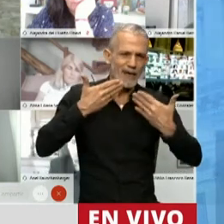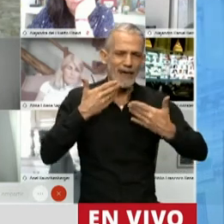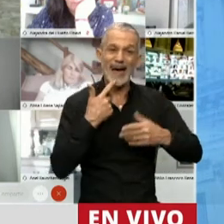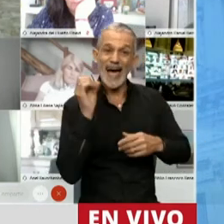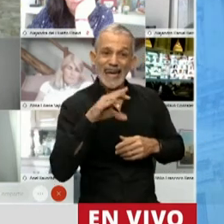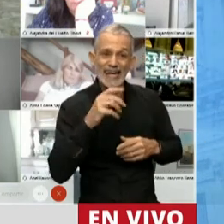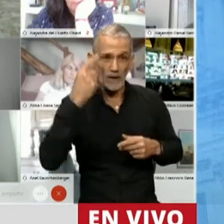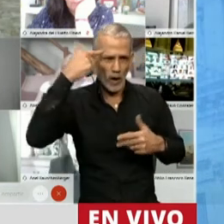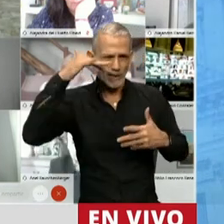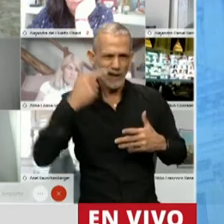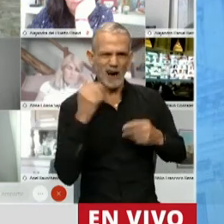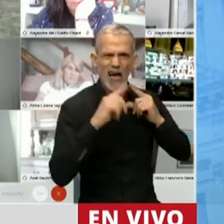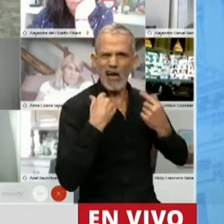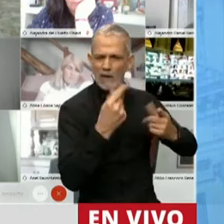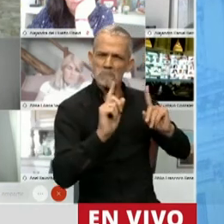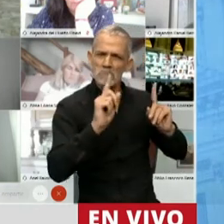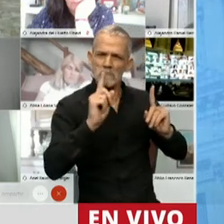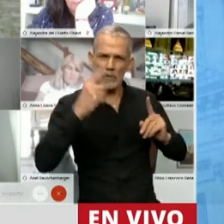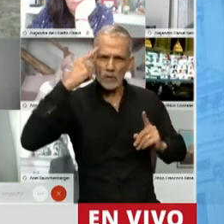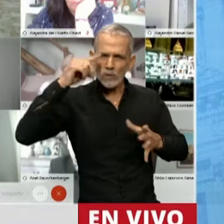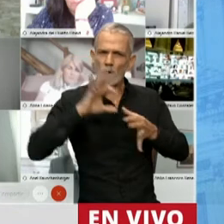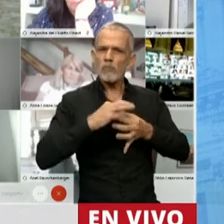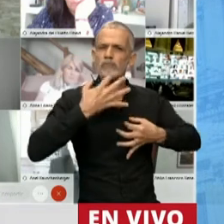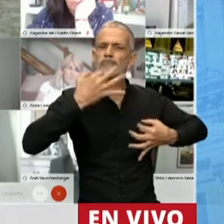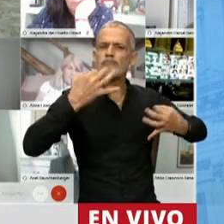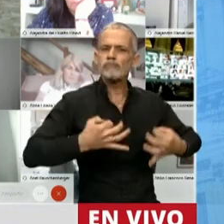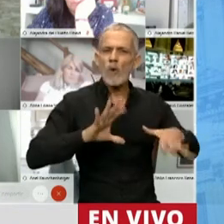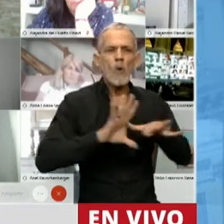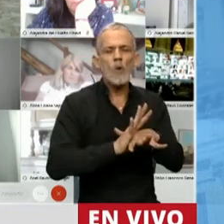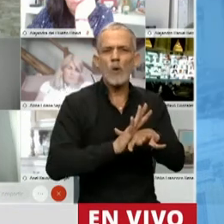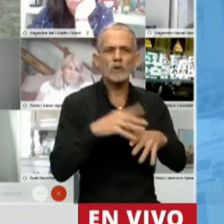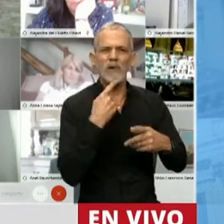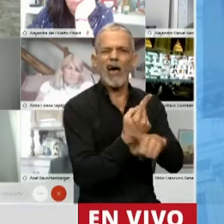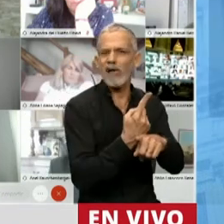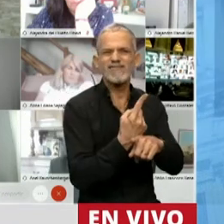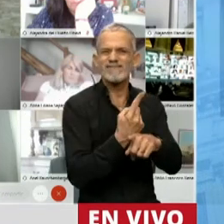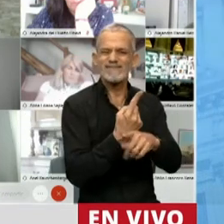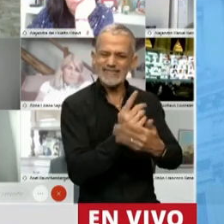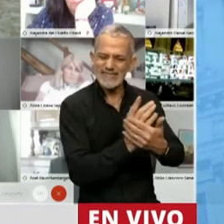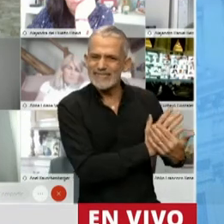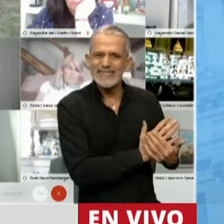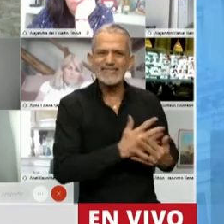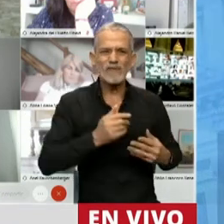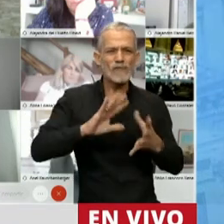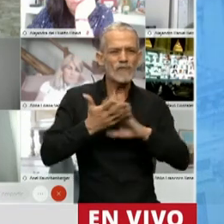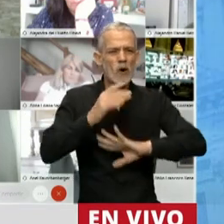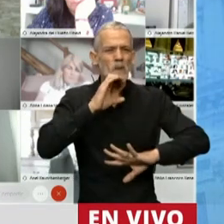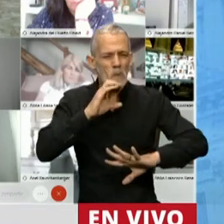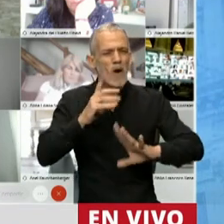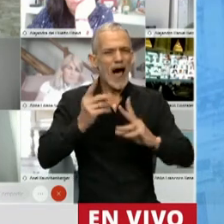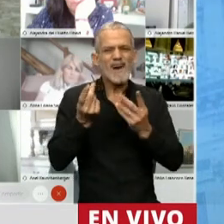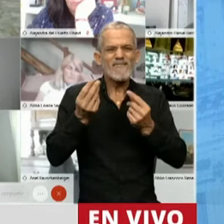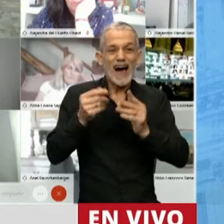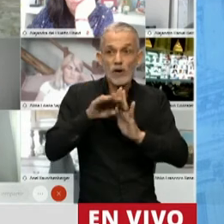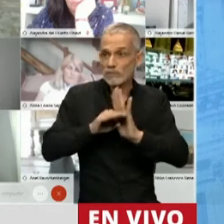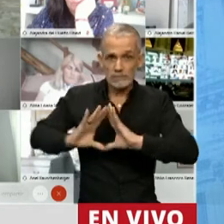crítica inteligente, sensata, vale y llega mucho más que un insulto, presidente. Que hay valores universales